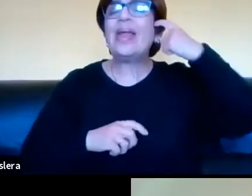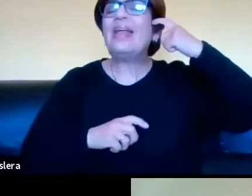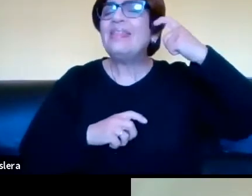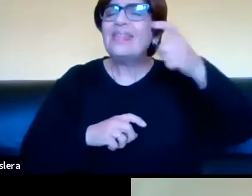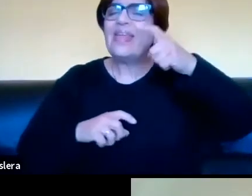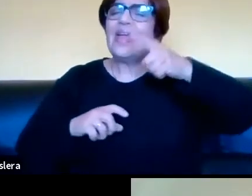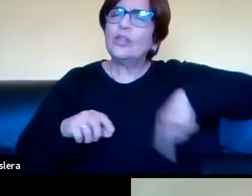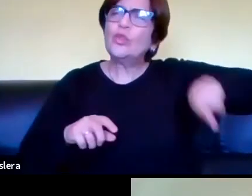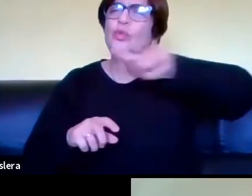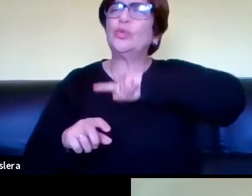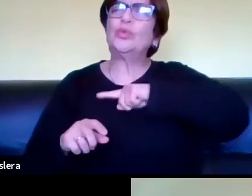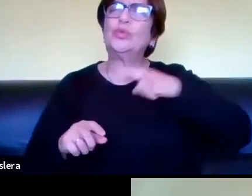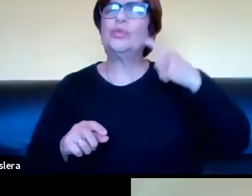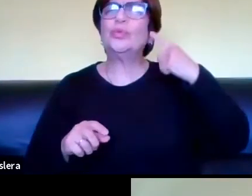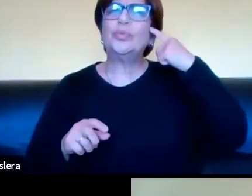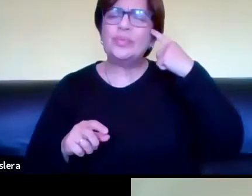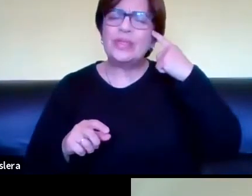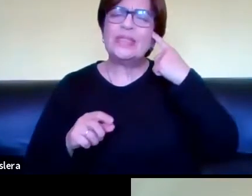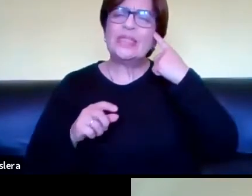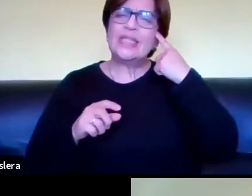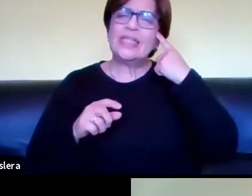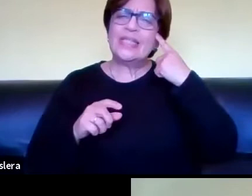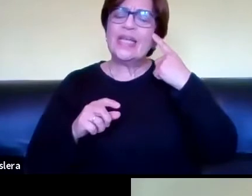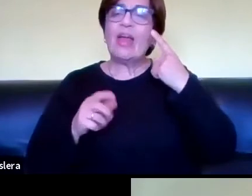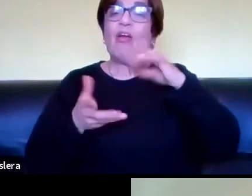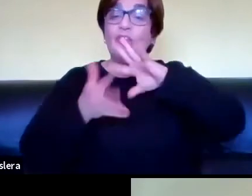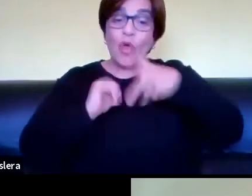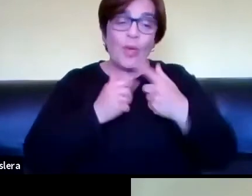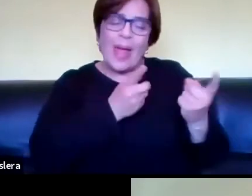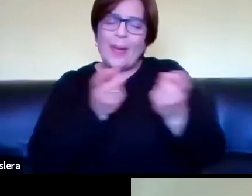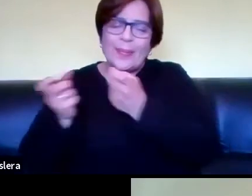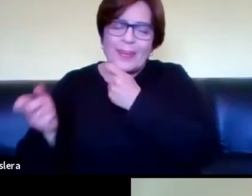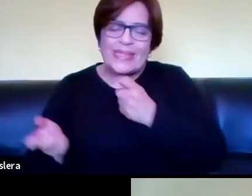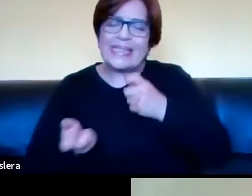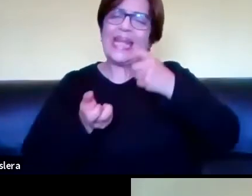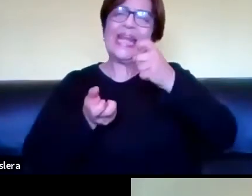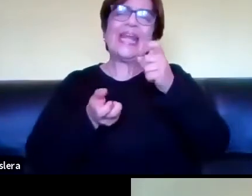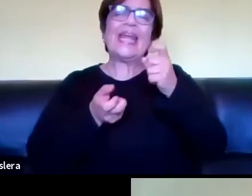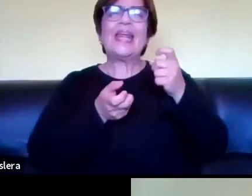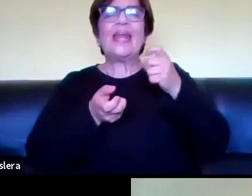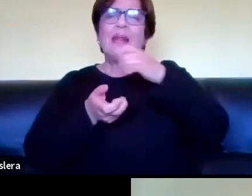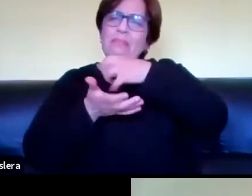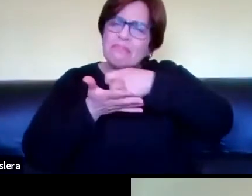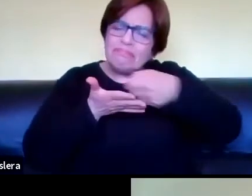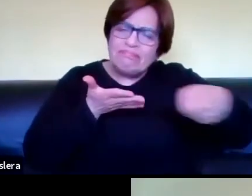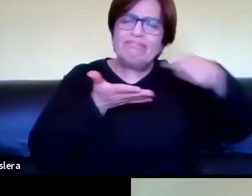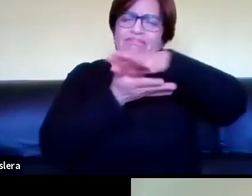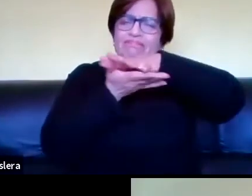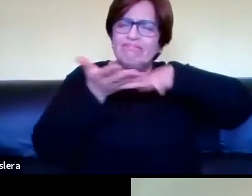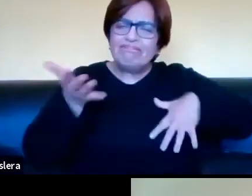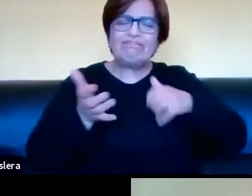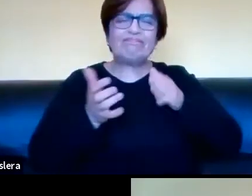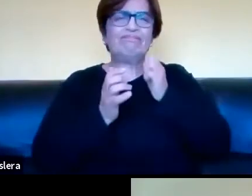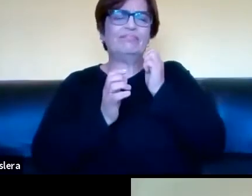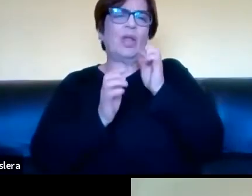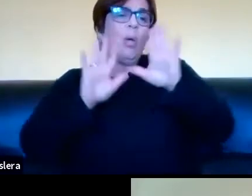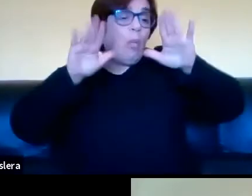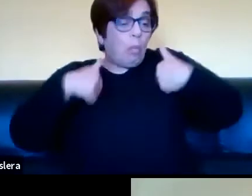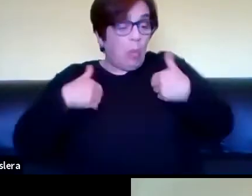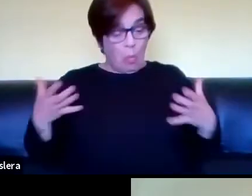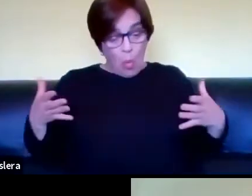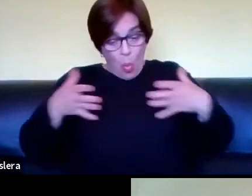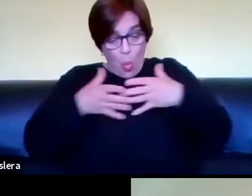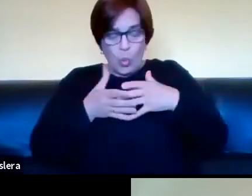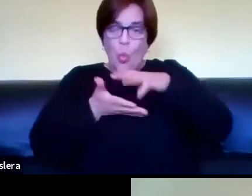tenemos de ser, o de las nuevas alfabetizaciones, o ser un sujeto letrado, o pertenecer a una cultura